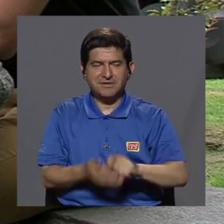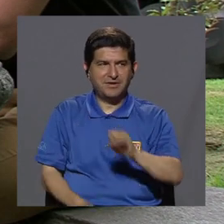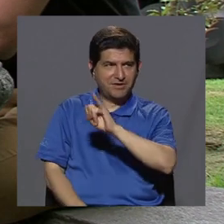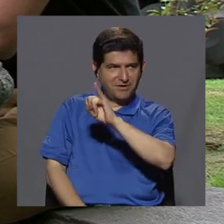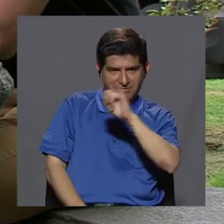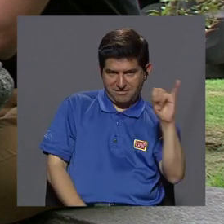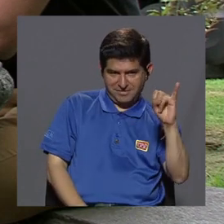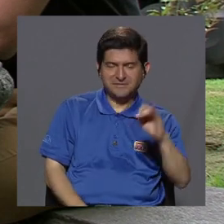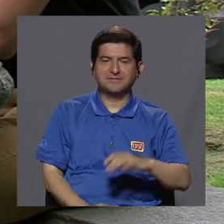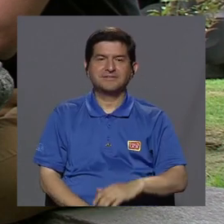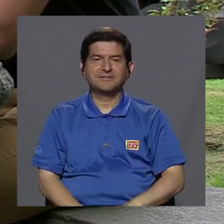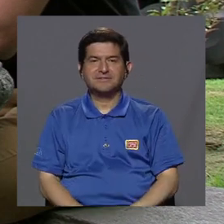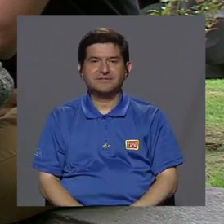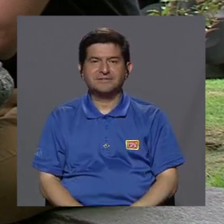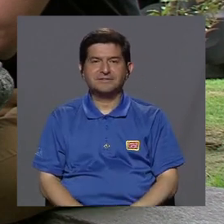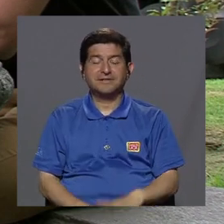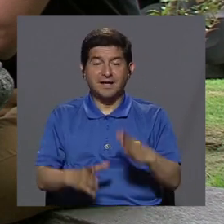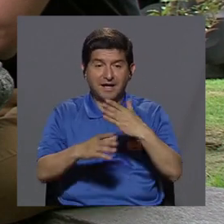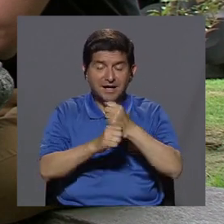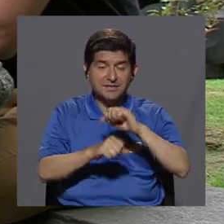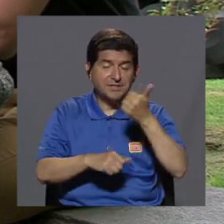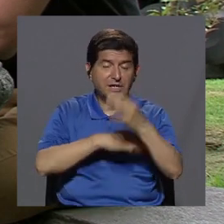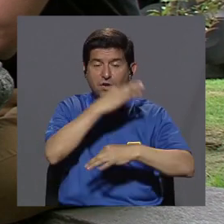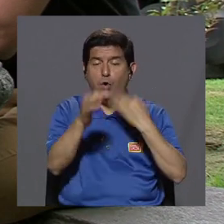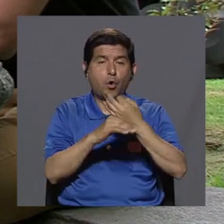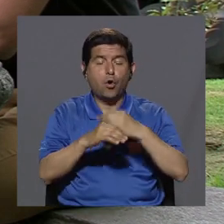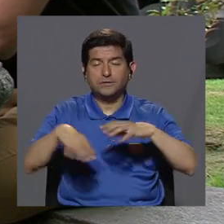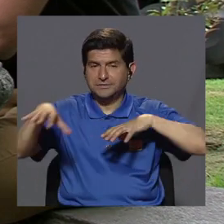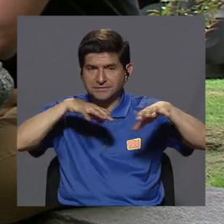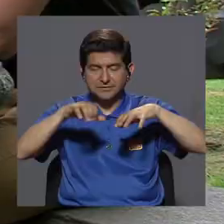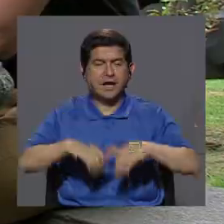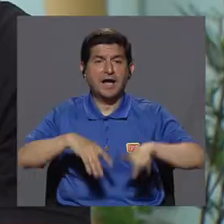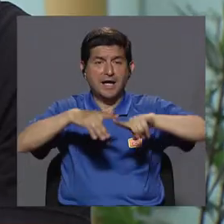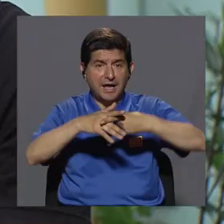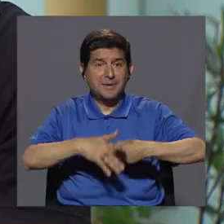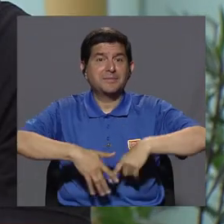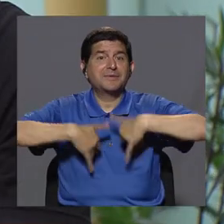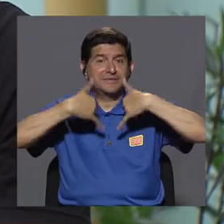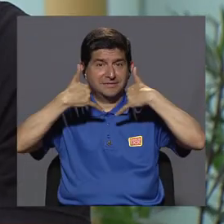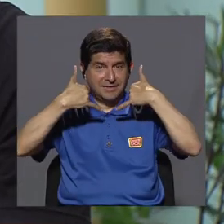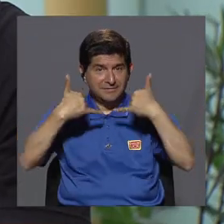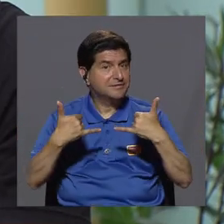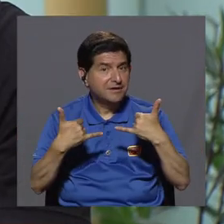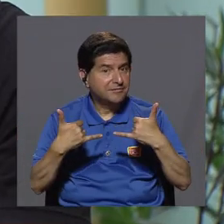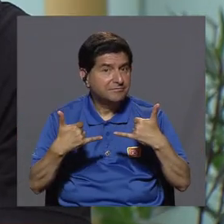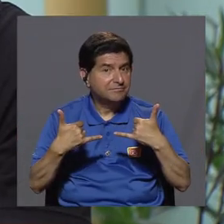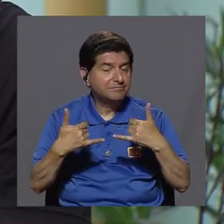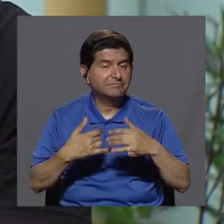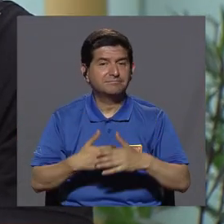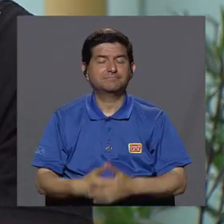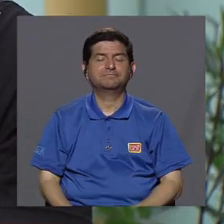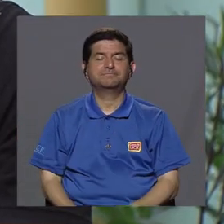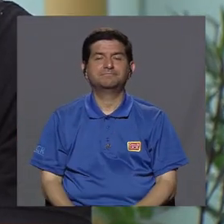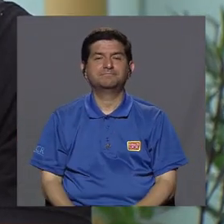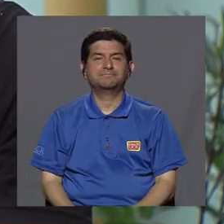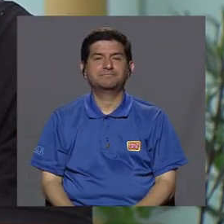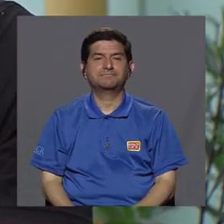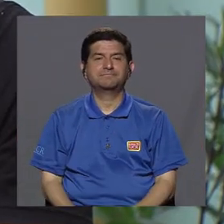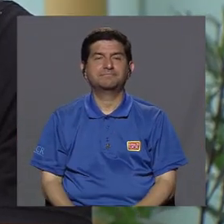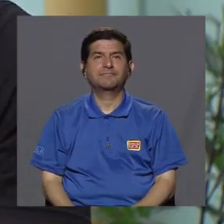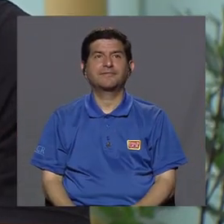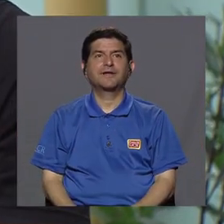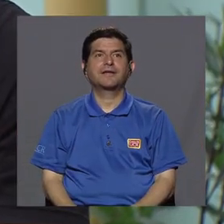con la otra mano, hacer otro tipo de actividades, que las empecemos a hacer desde ya. O sea,